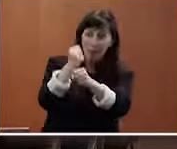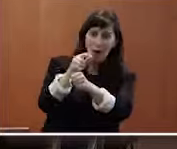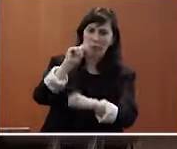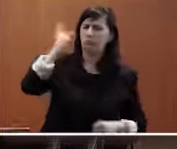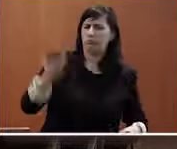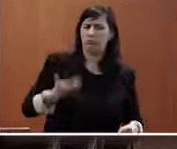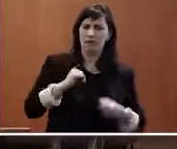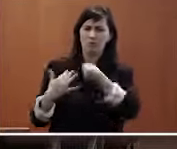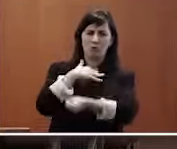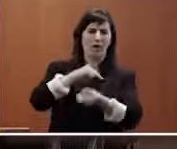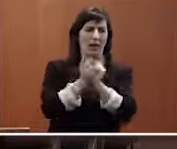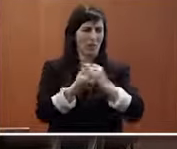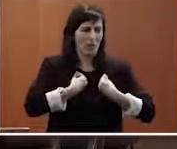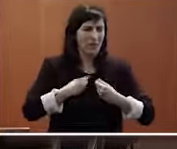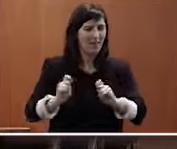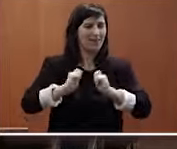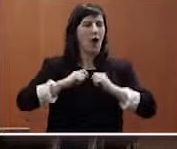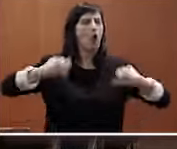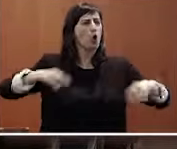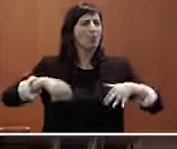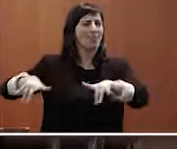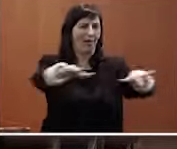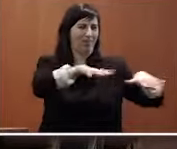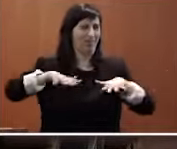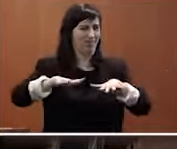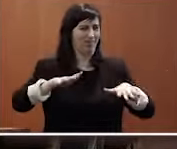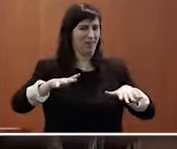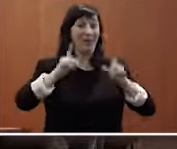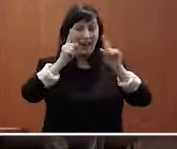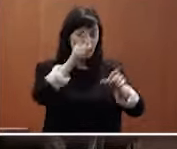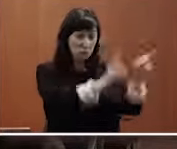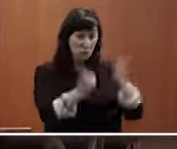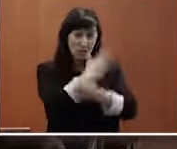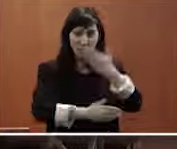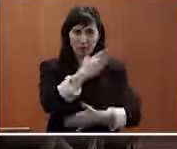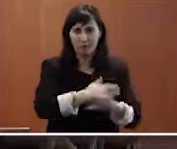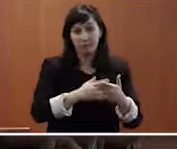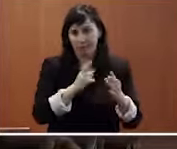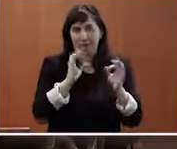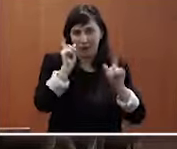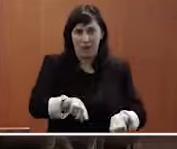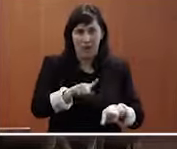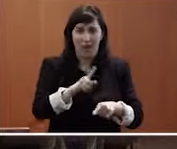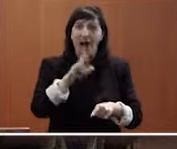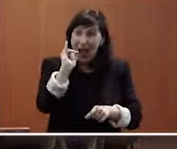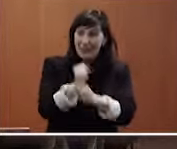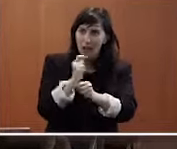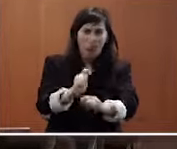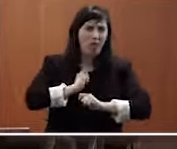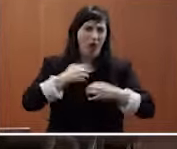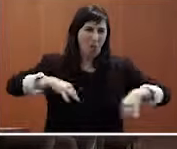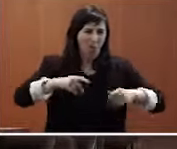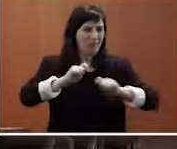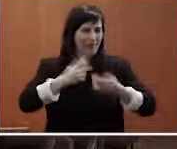más le puede cambiar la vida es lo que más le normaliza y en el caso de las personas con discapacidad sin duda no es una excepción y aquí las políticas de